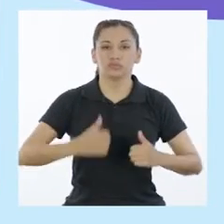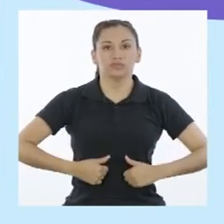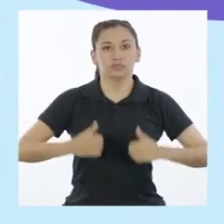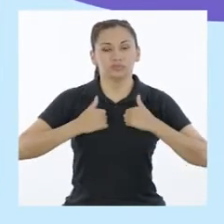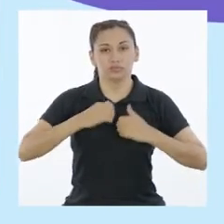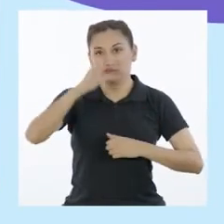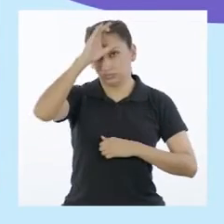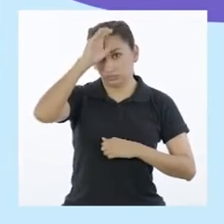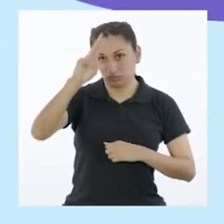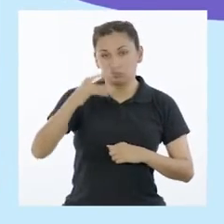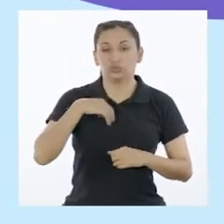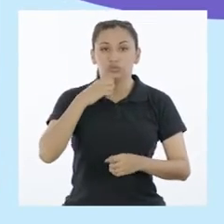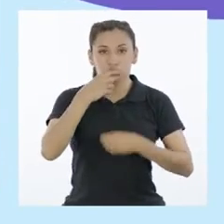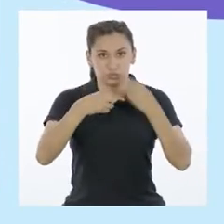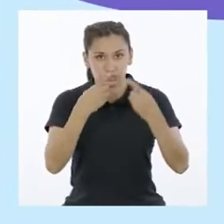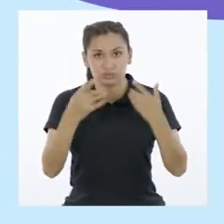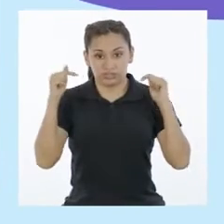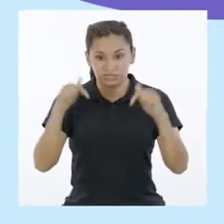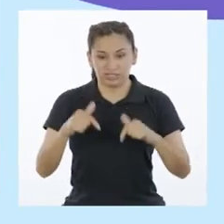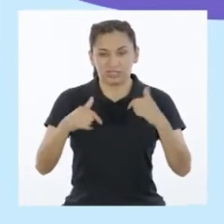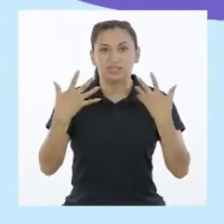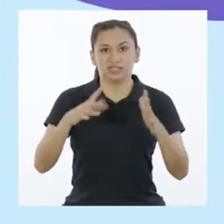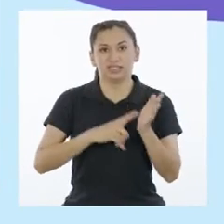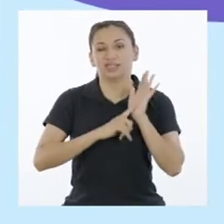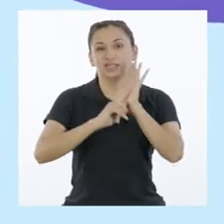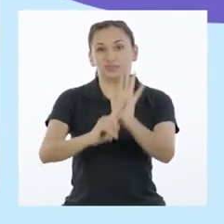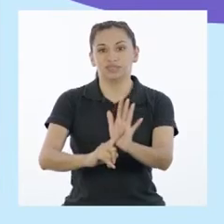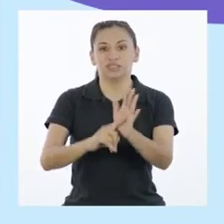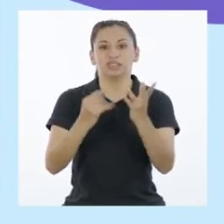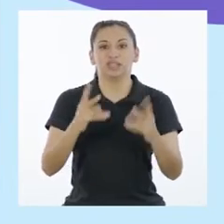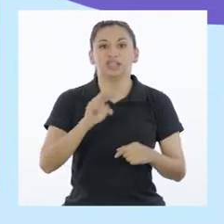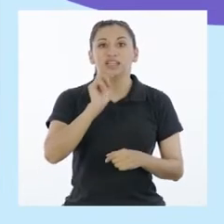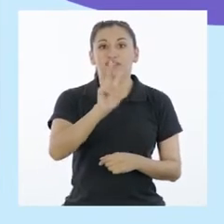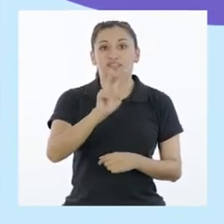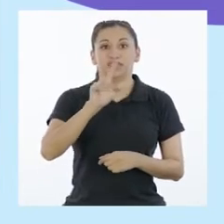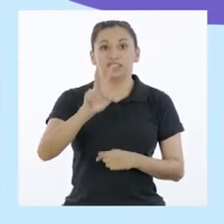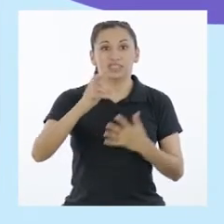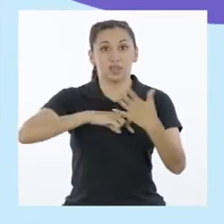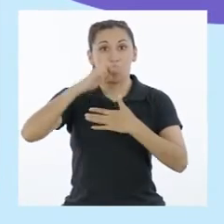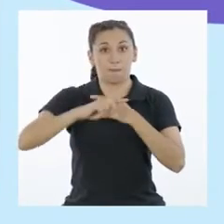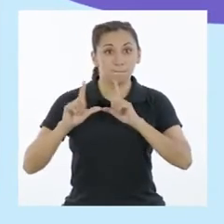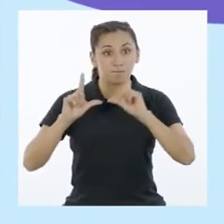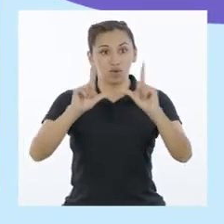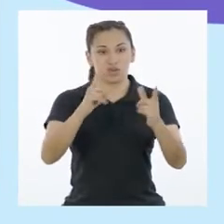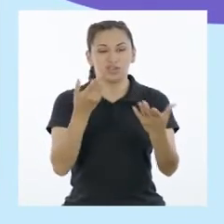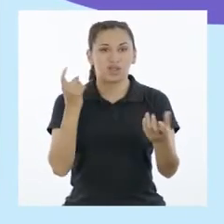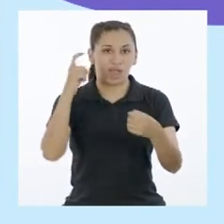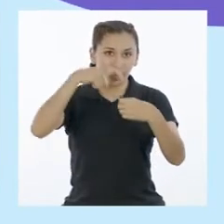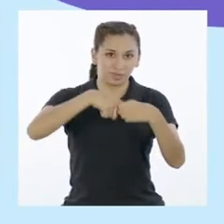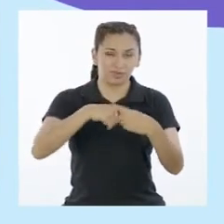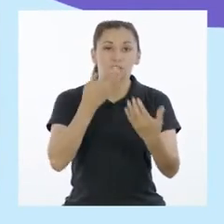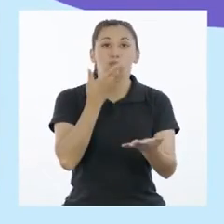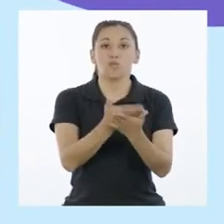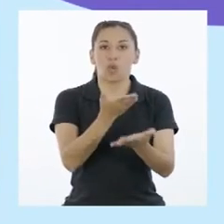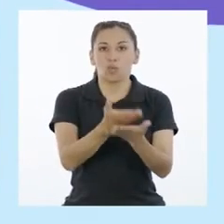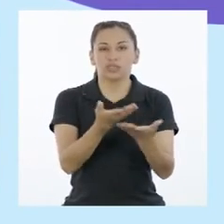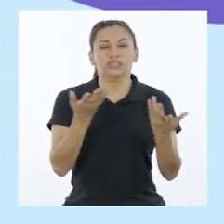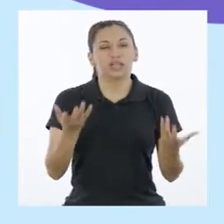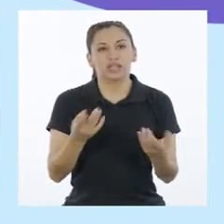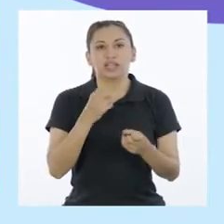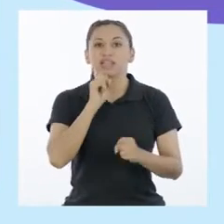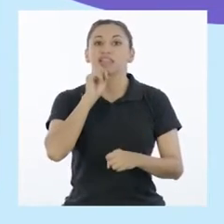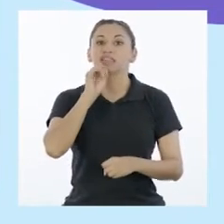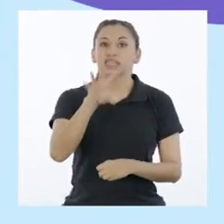Yo vivo en el Cusco. Les comento que por acá hemos presentado un total de 23 proyectos participativos con